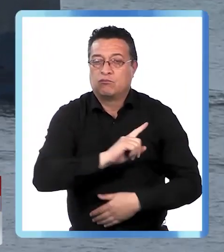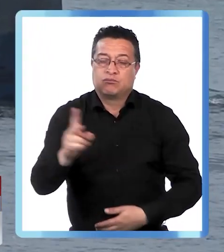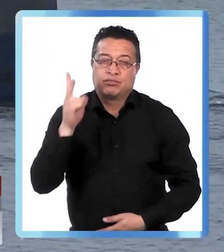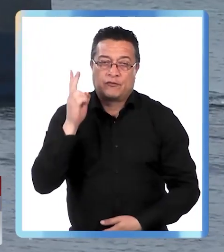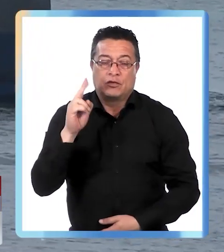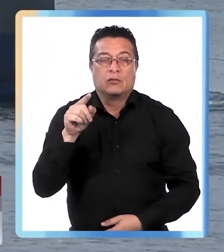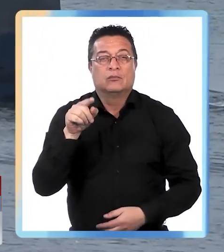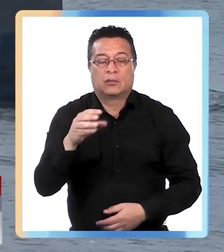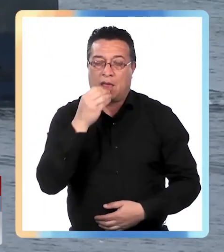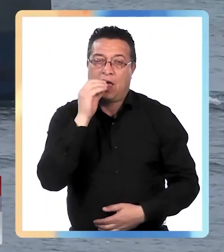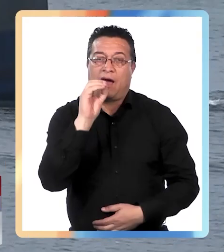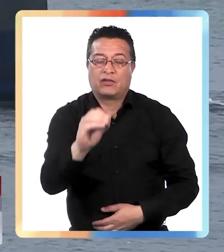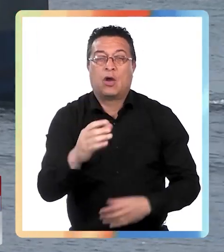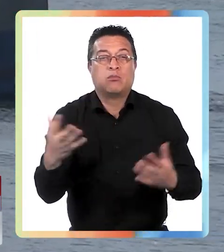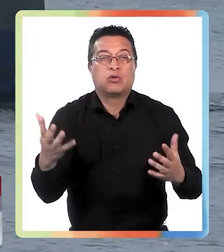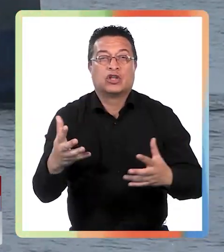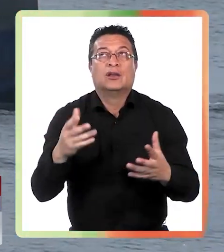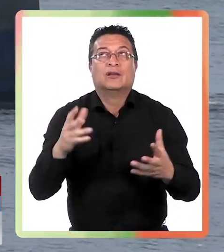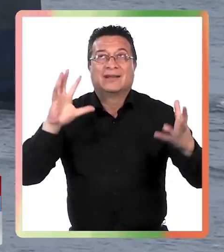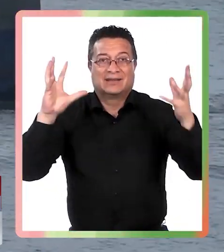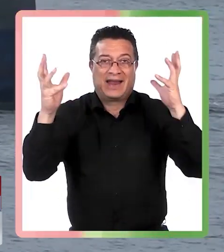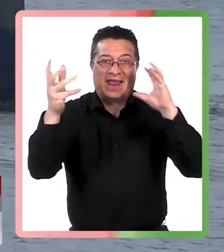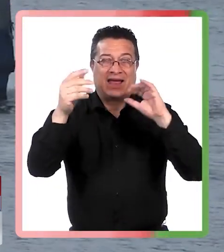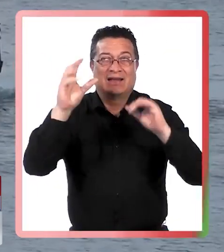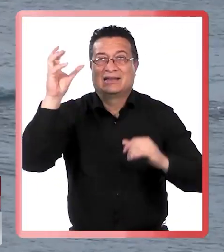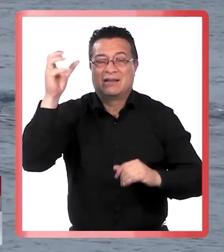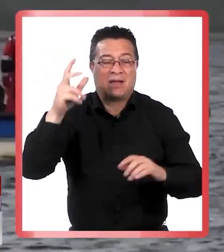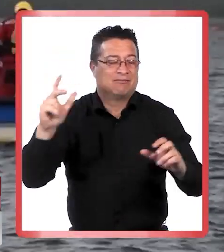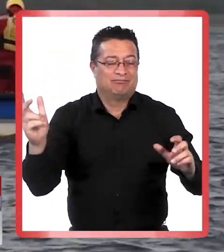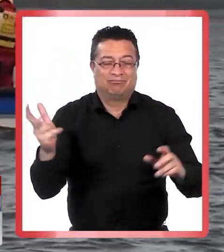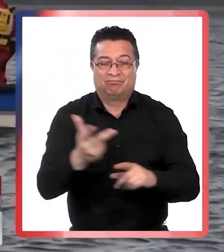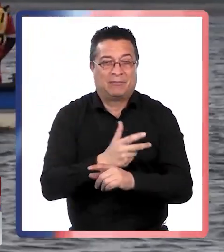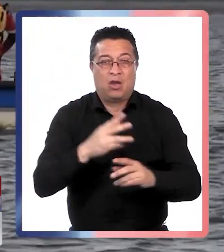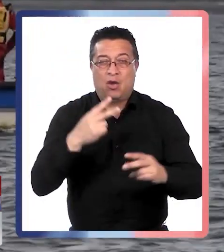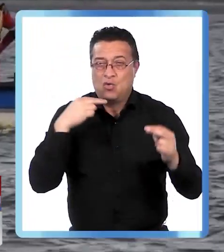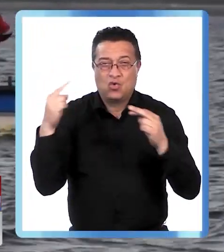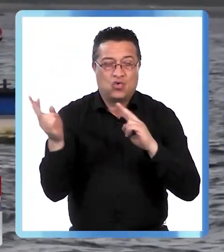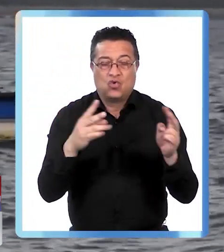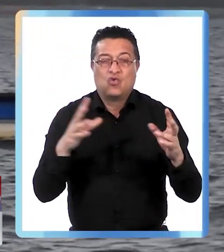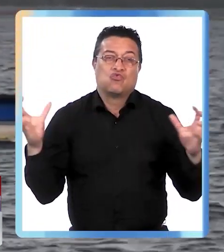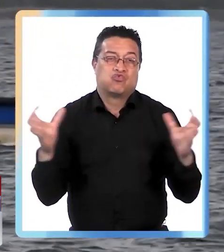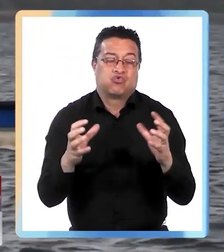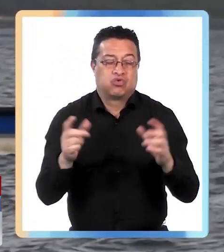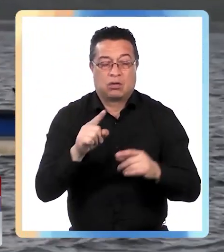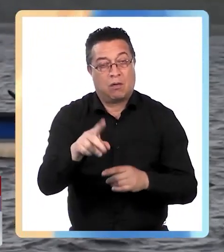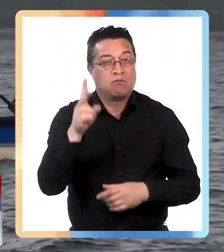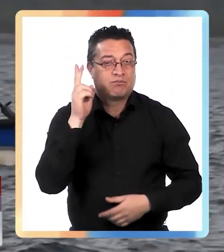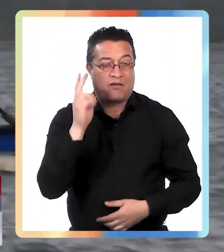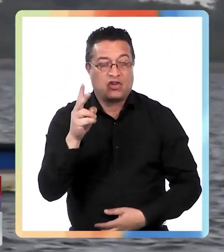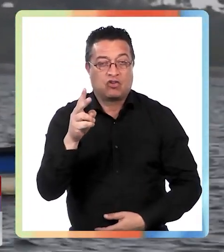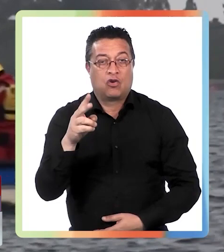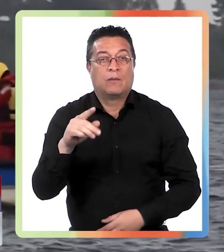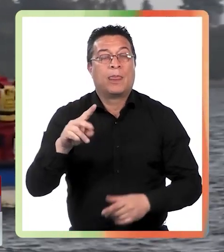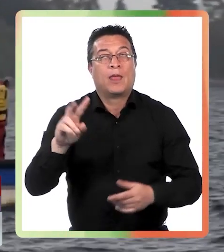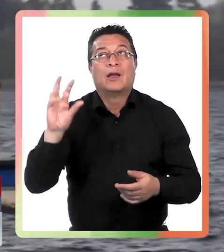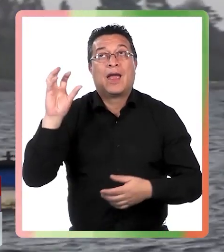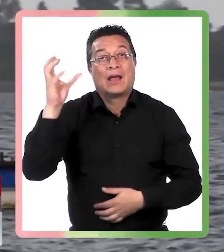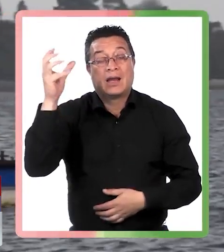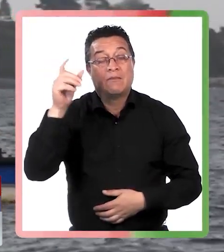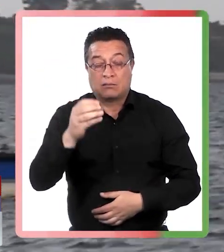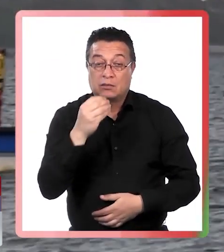a 100 T-RG debido al sistema frontal de fuerte viento que a esa hora se registraba en la zona. Evento